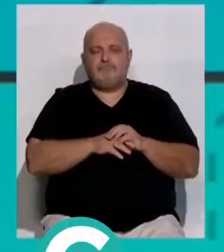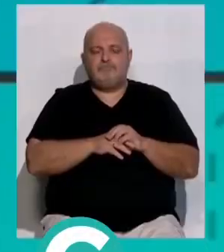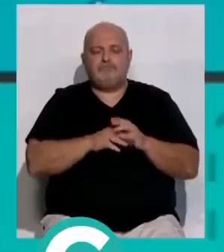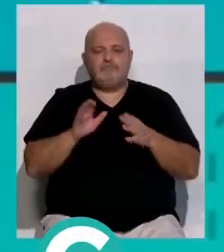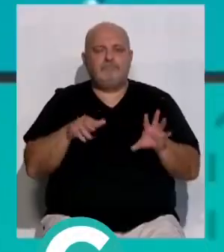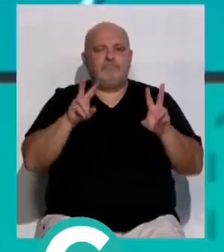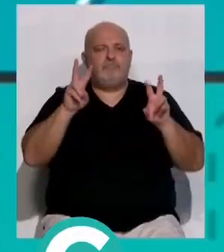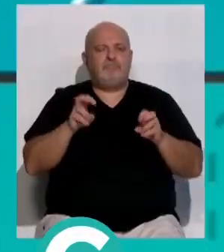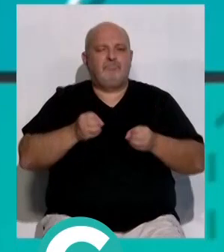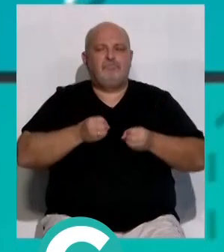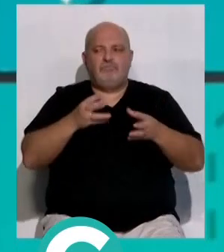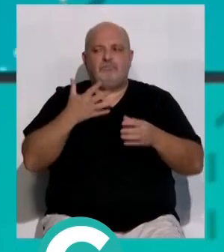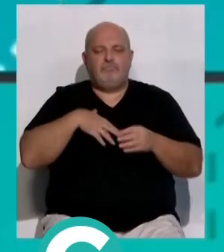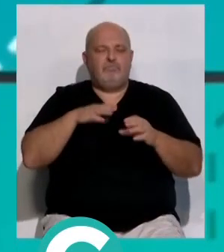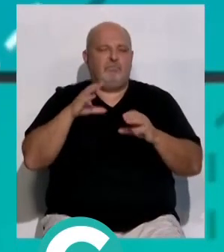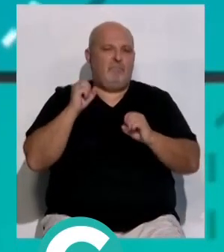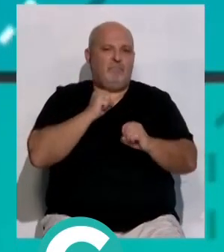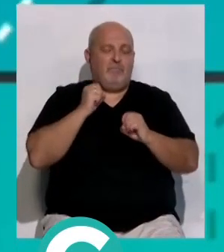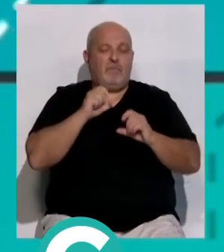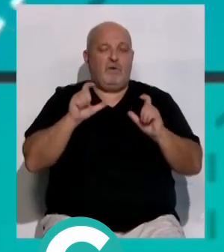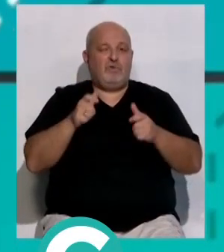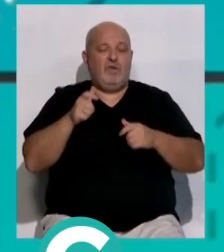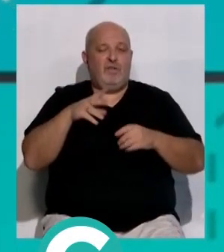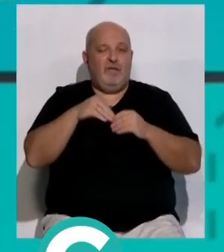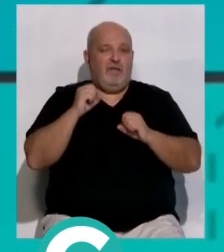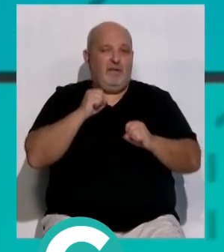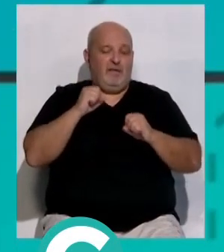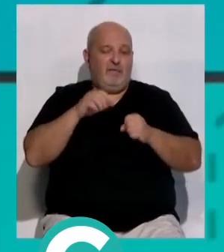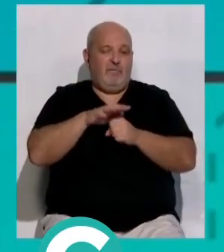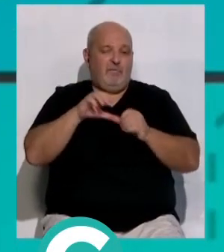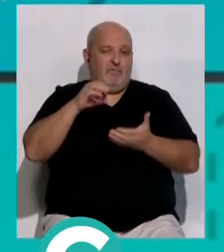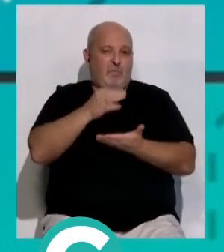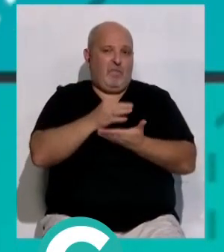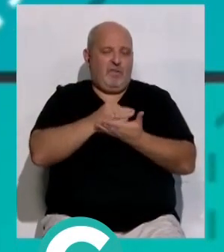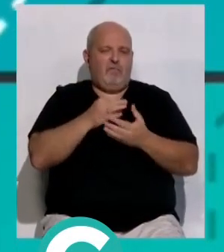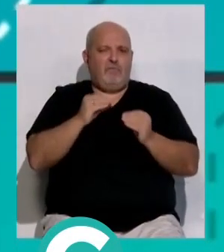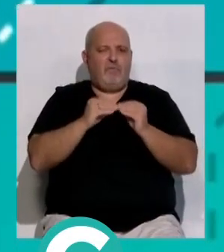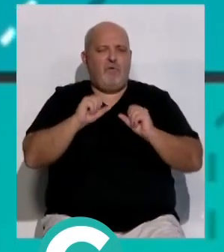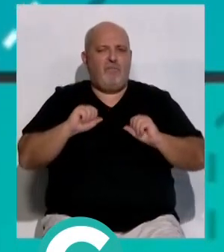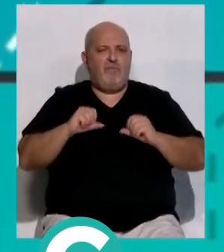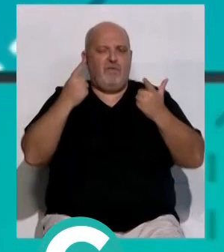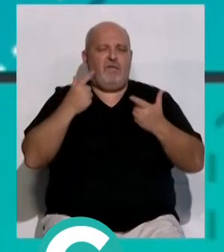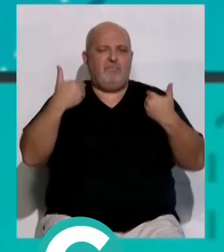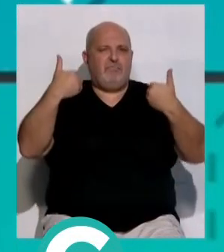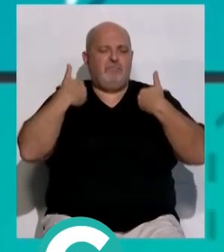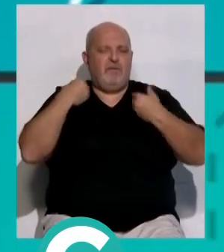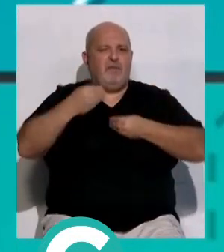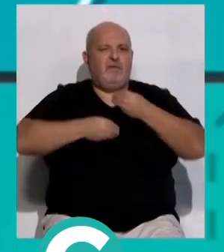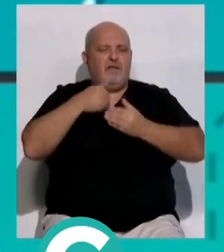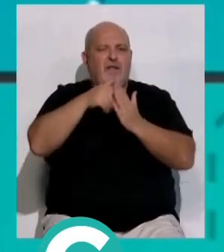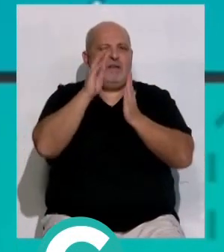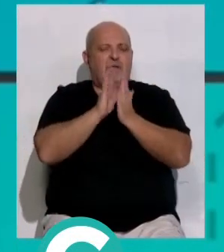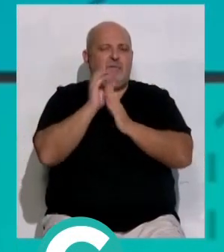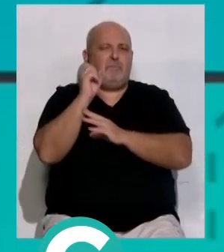Tiempo ahora para información cofrade porque el Consejo Local de Hermandades de la ciudad ha presentado de forma oficial a los encargados de realizar el